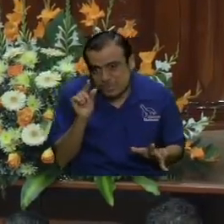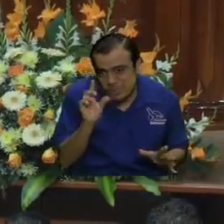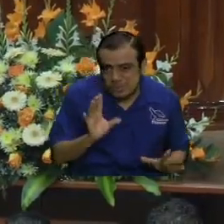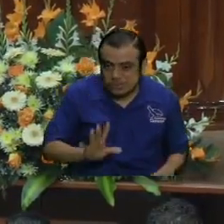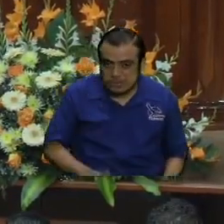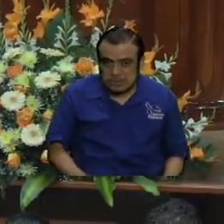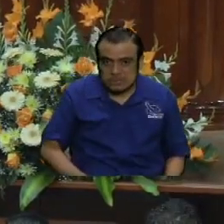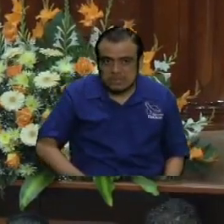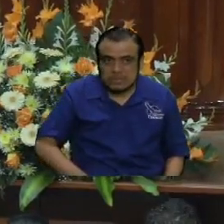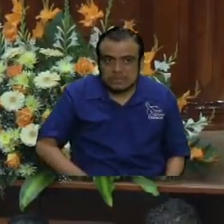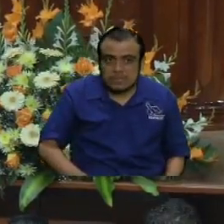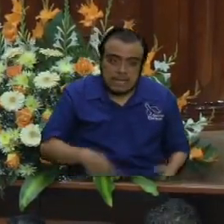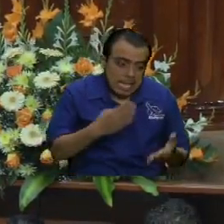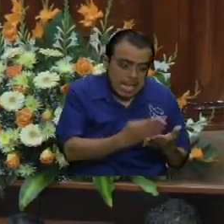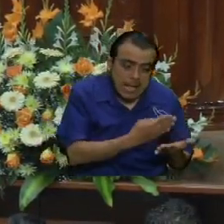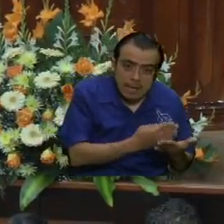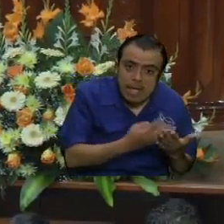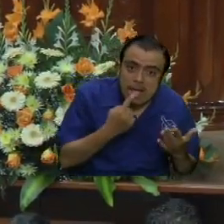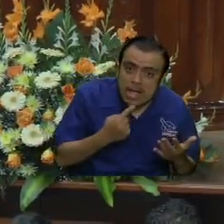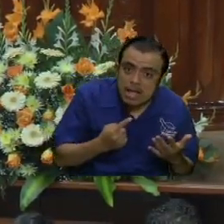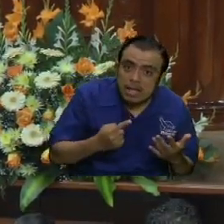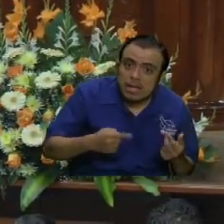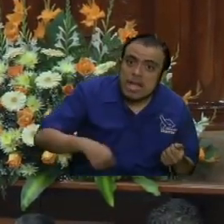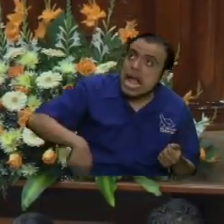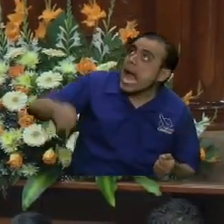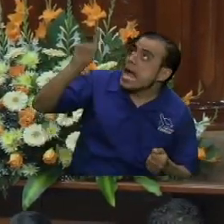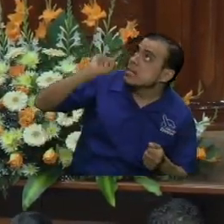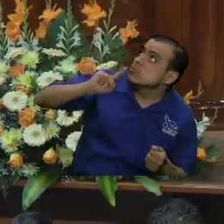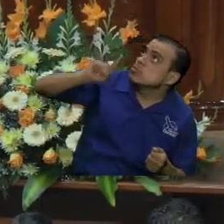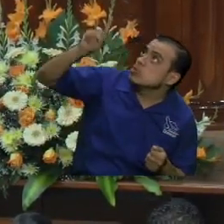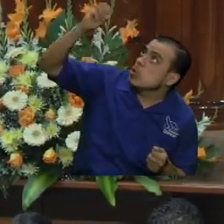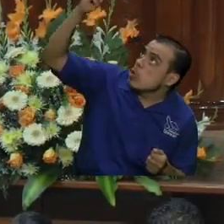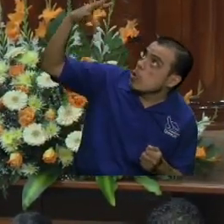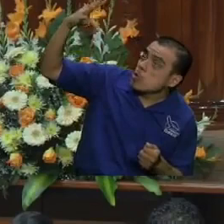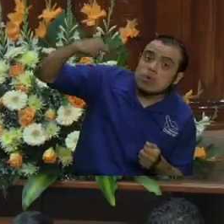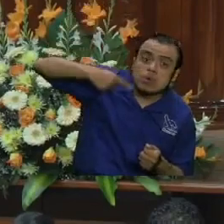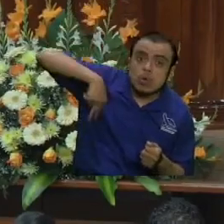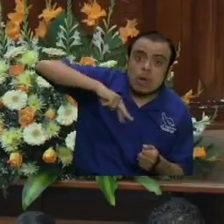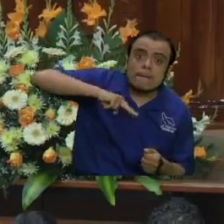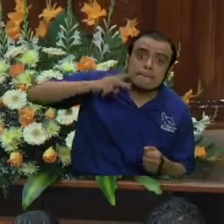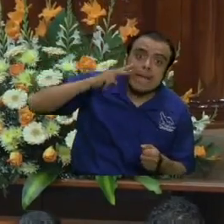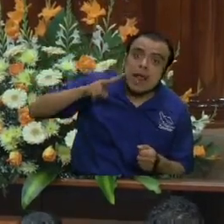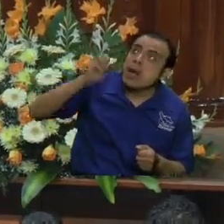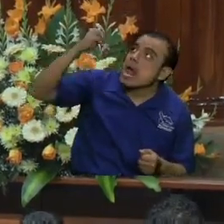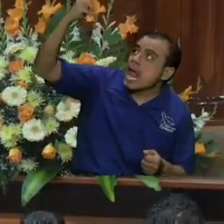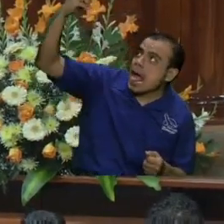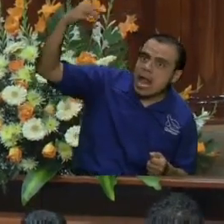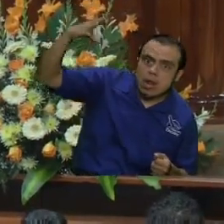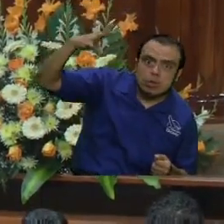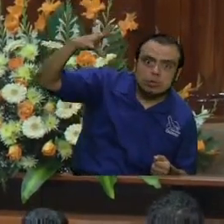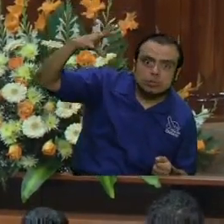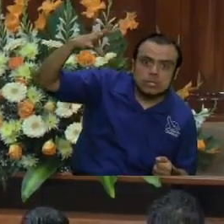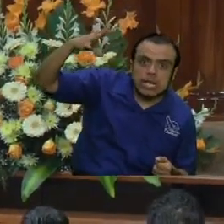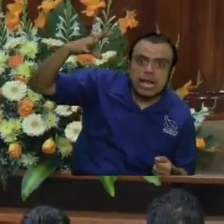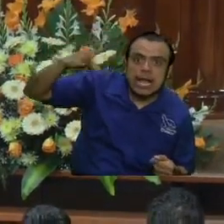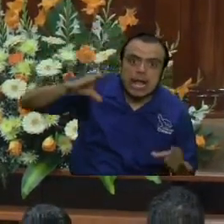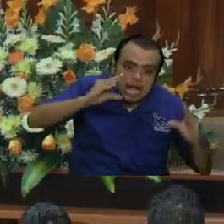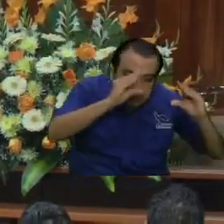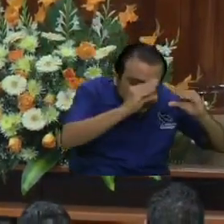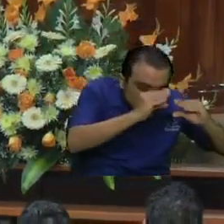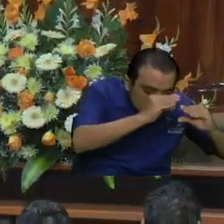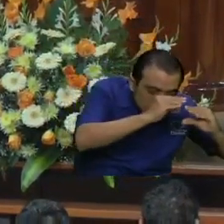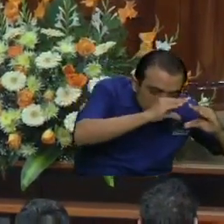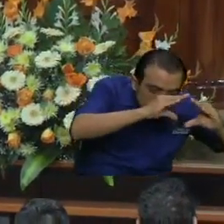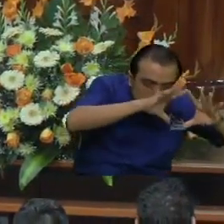Por eso es que la Biblia dice, en tu luz veremos la luz. Entonces, empiezan a despojar las tinieblas y se